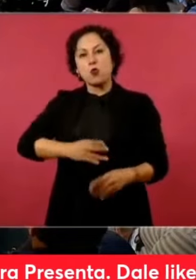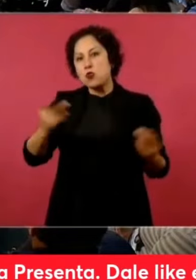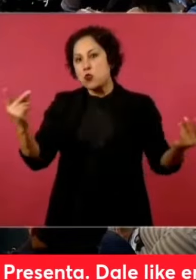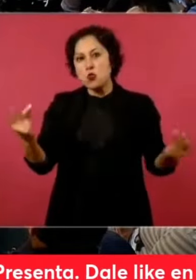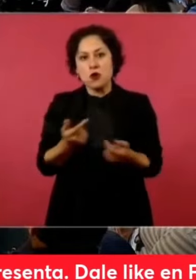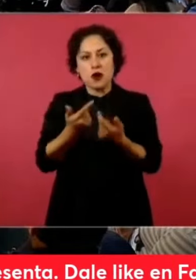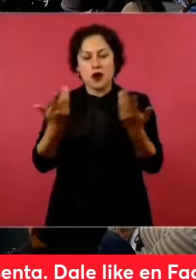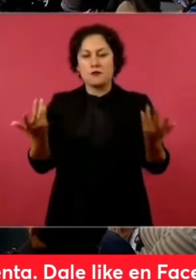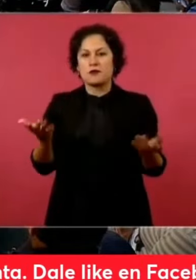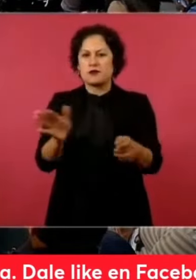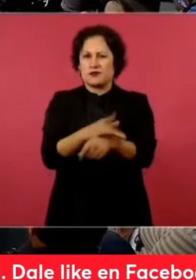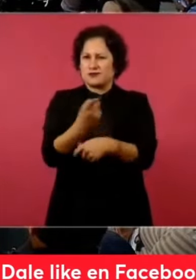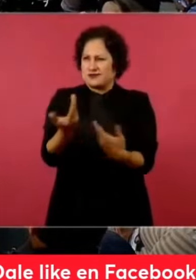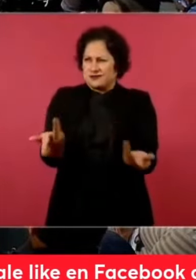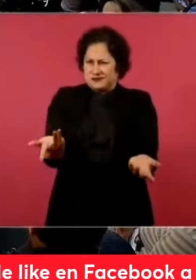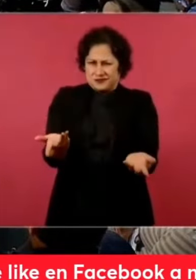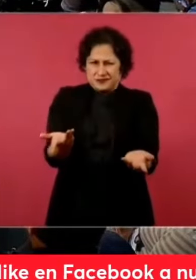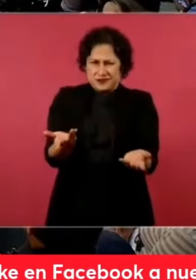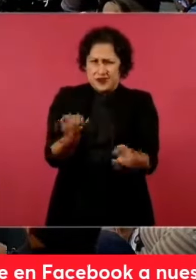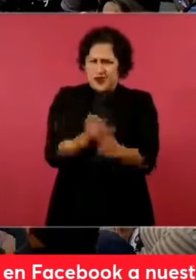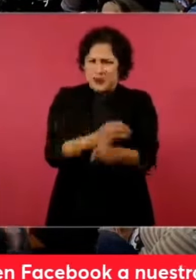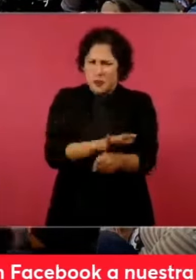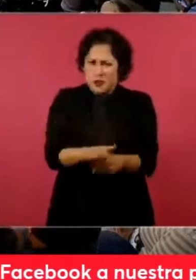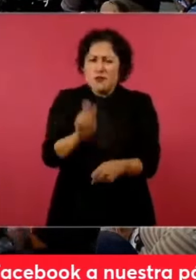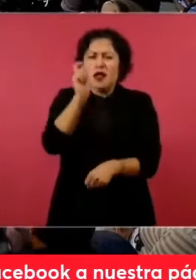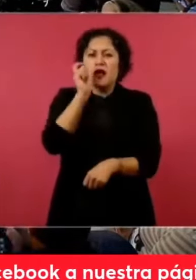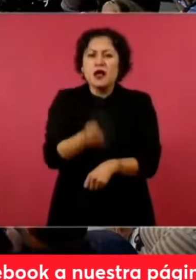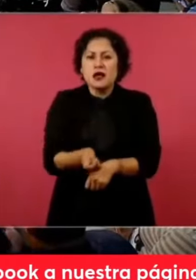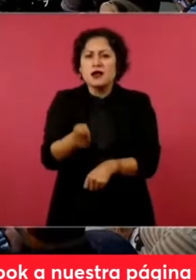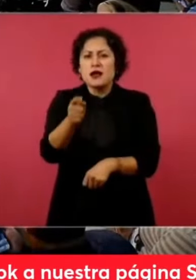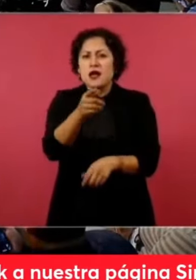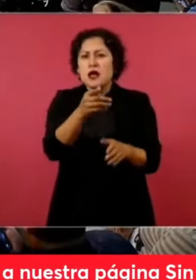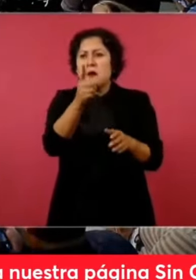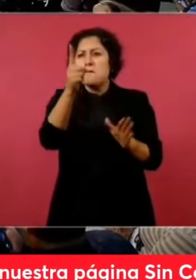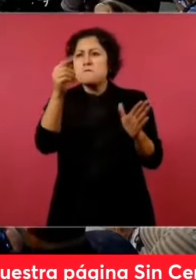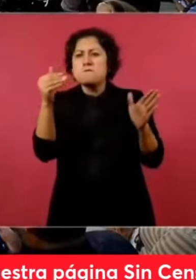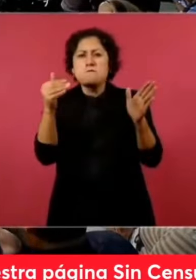de sentenciados de años,